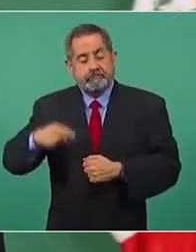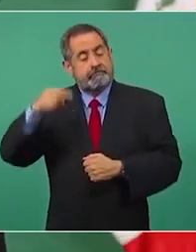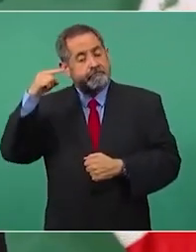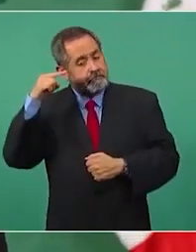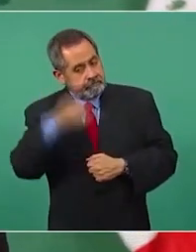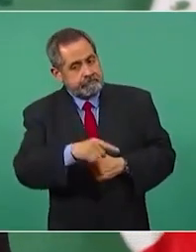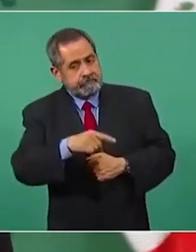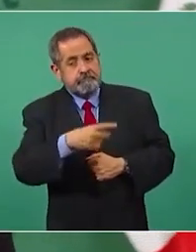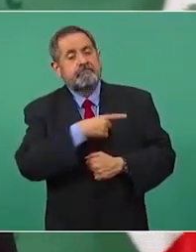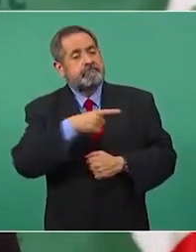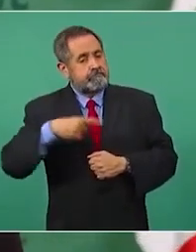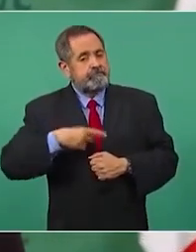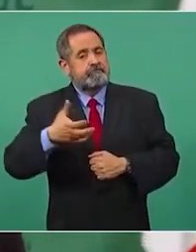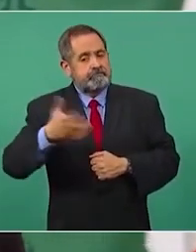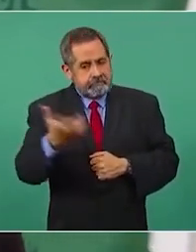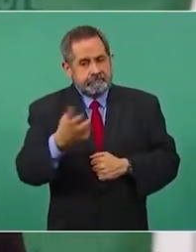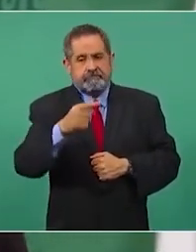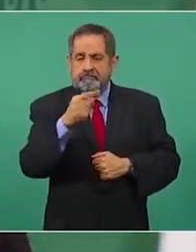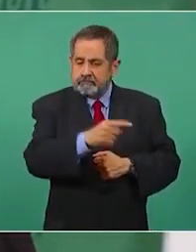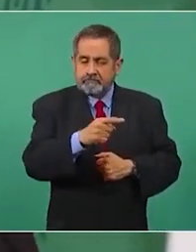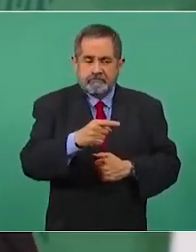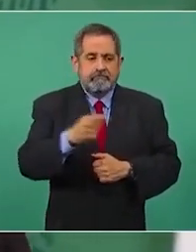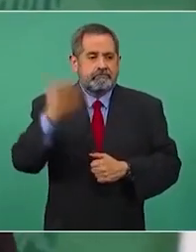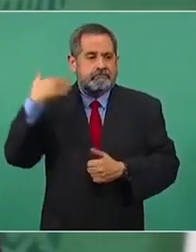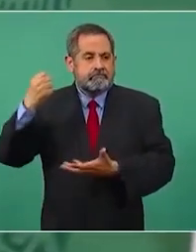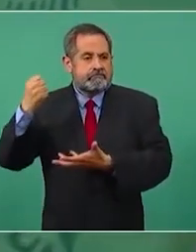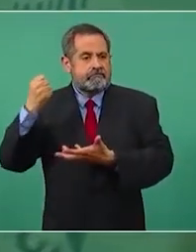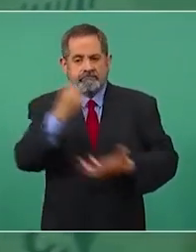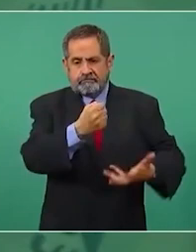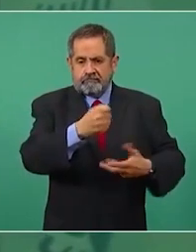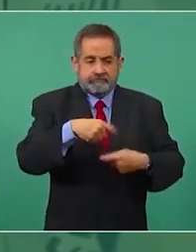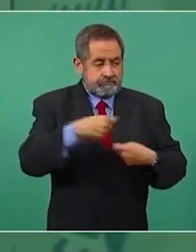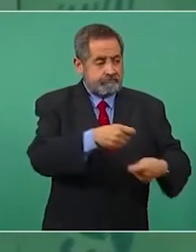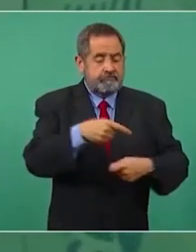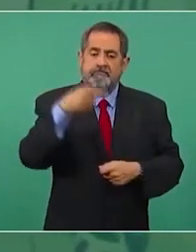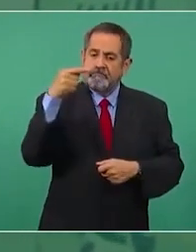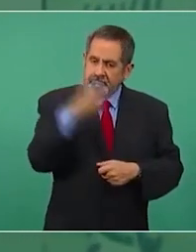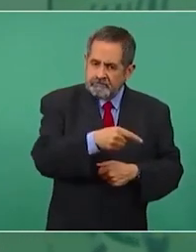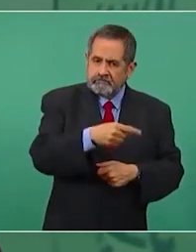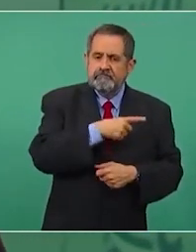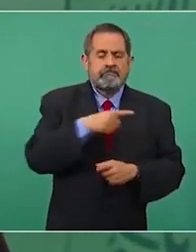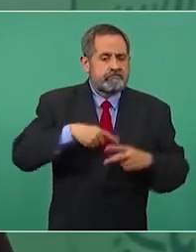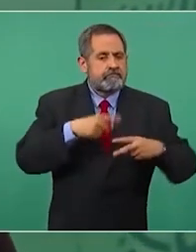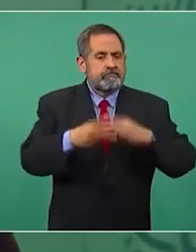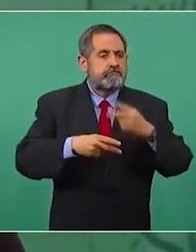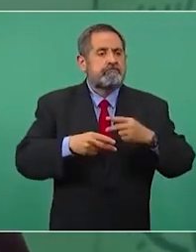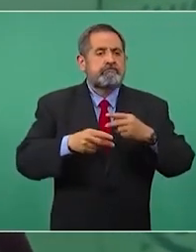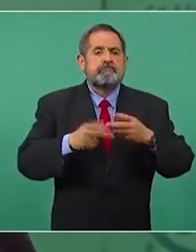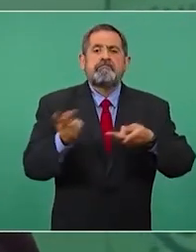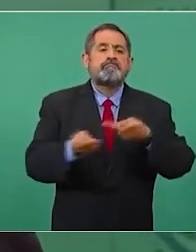que llevar a cabo la consulta con el presupuesto que cuenta